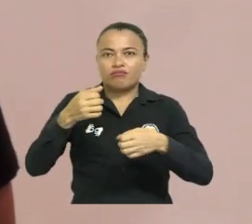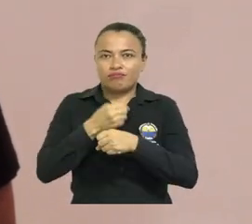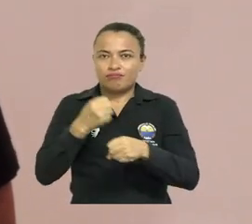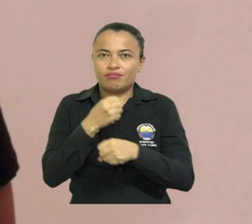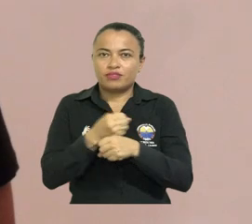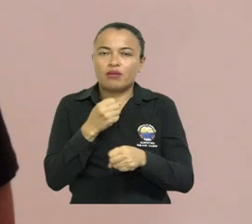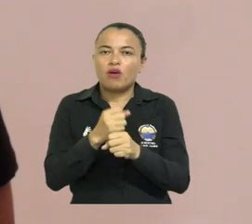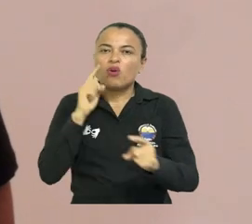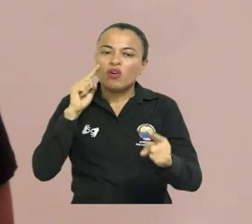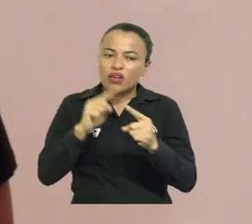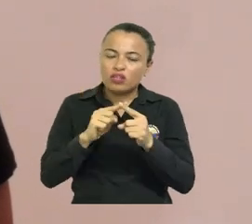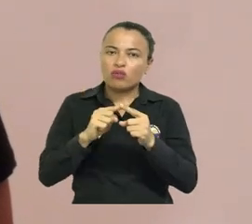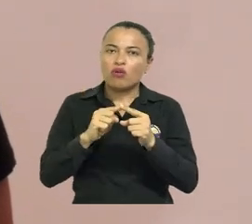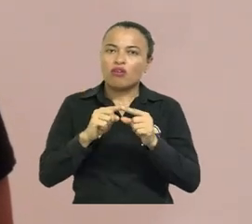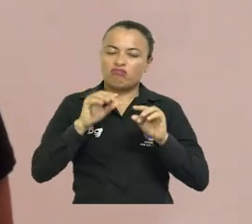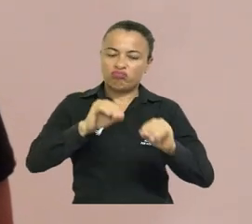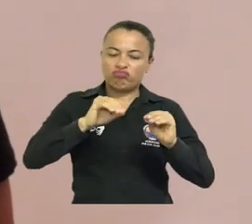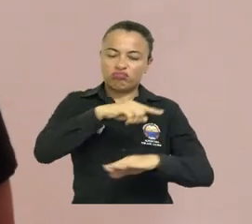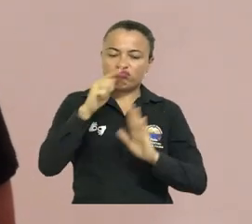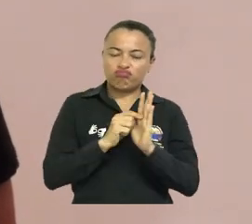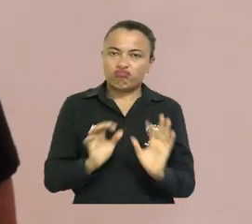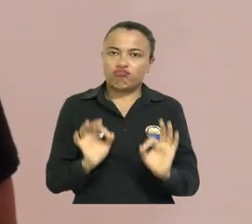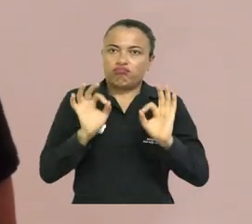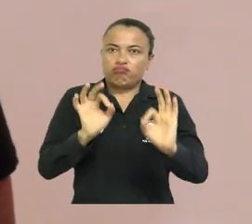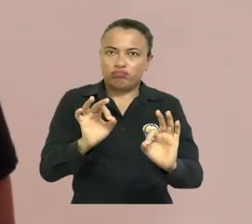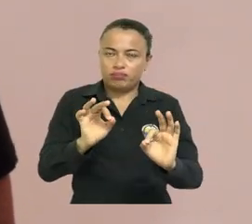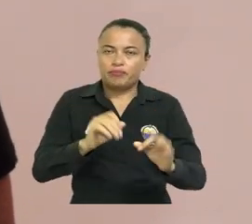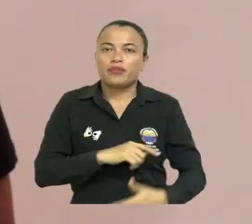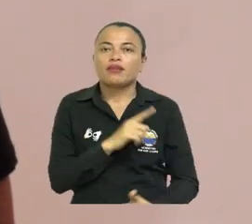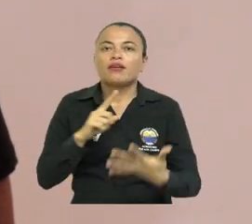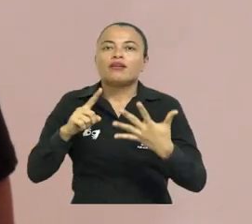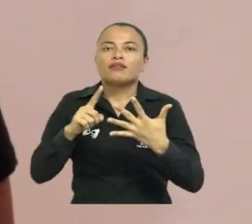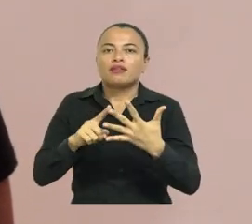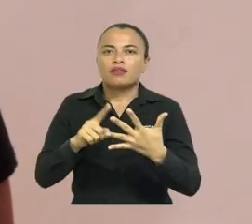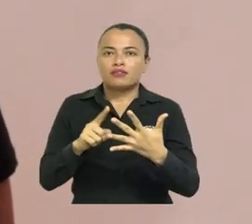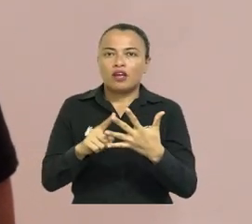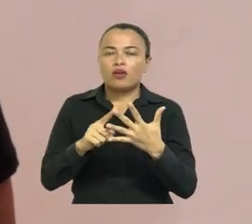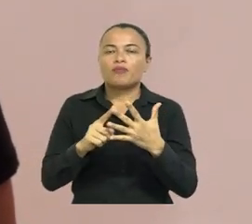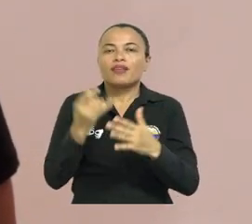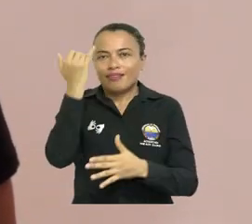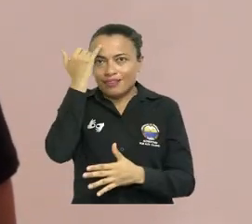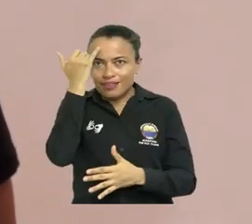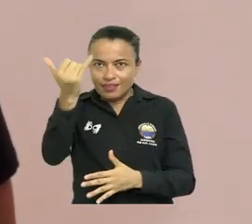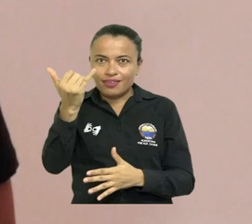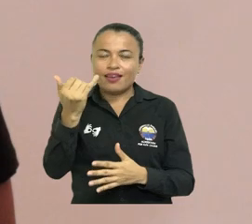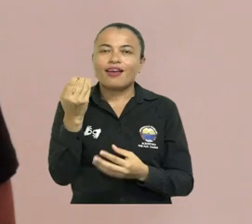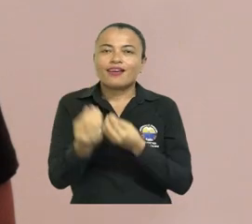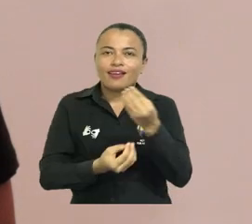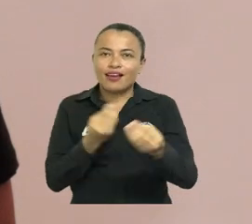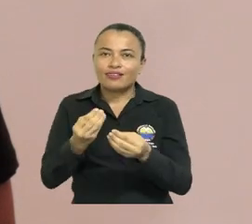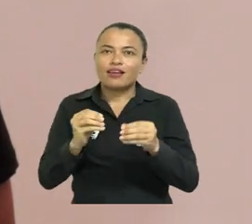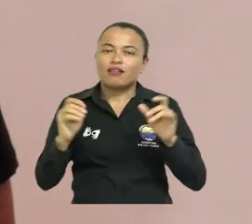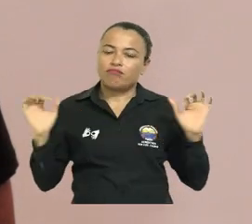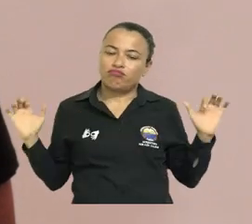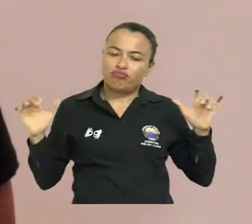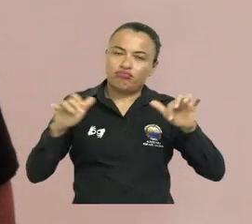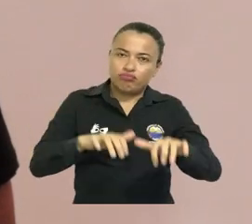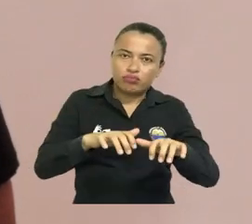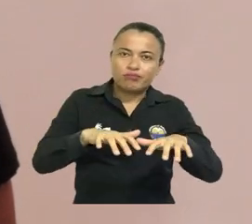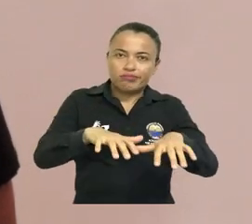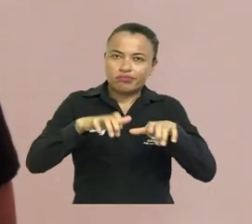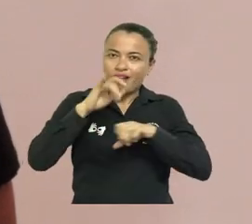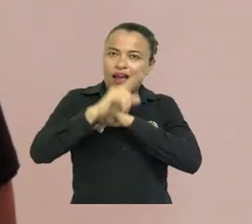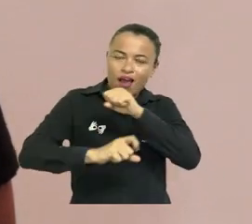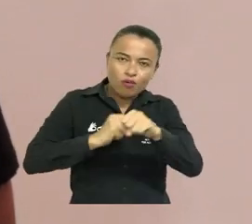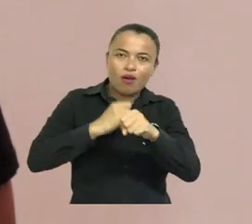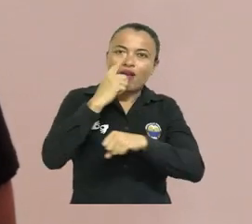formación integral de todos los estudiantes. Tercero, la creación del Congreso Anual de Seguridad y Salud en el Trabajo